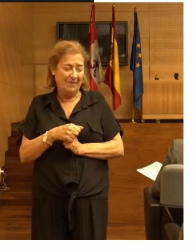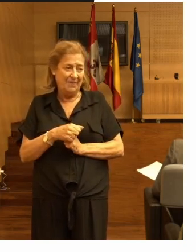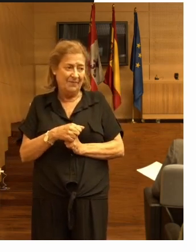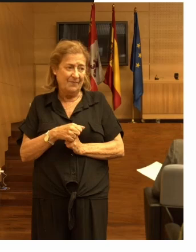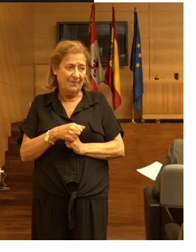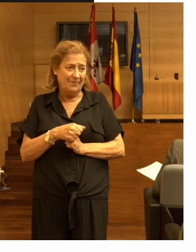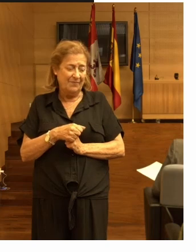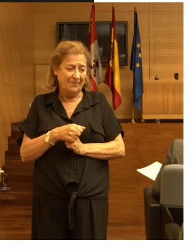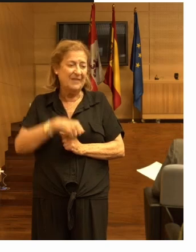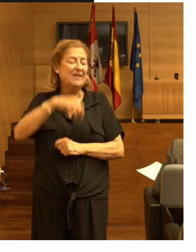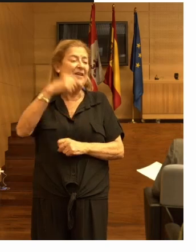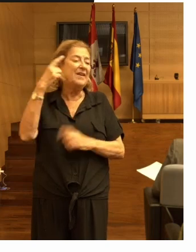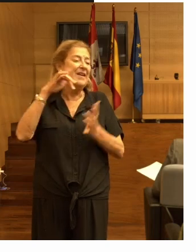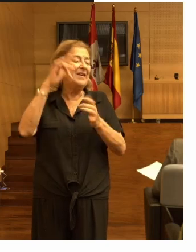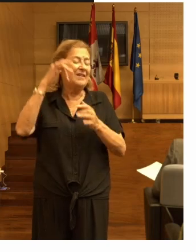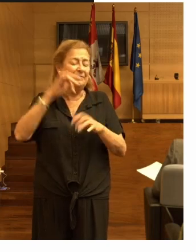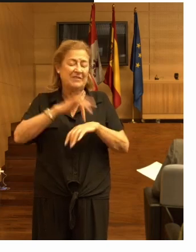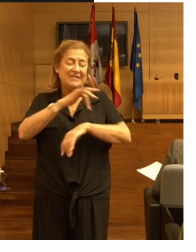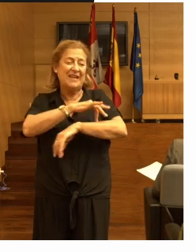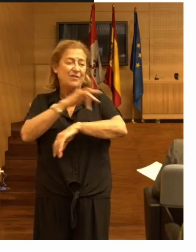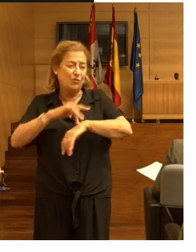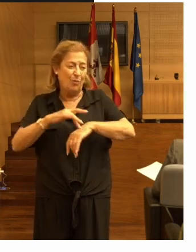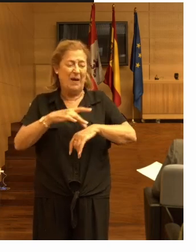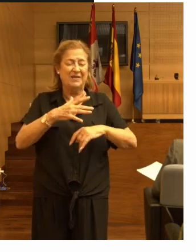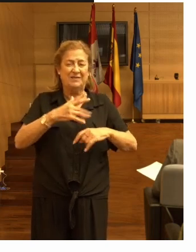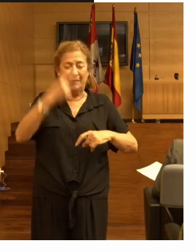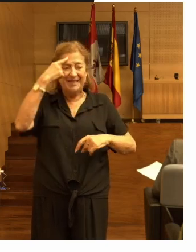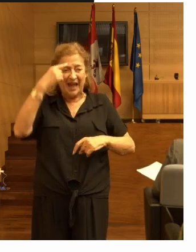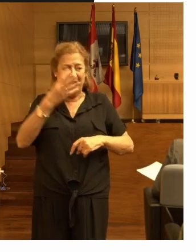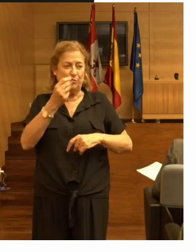con síntomas frontales mucho agitamiento